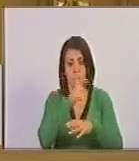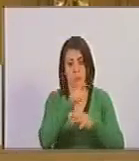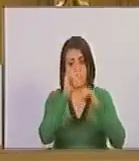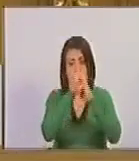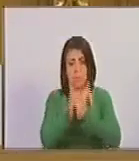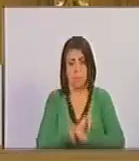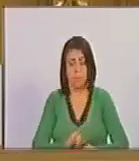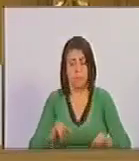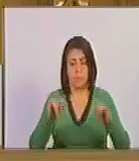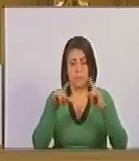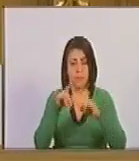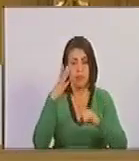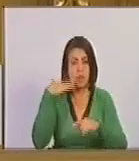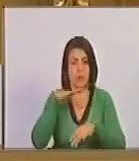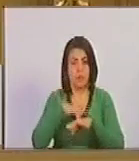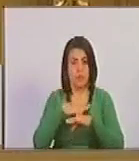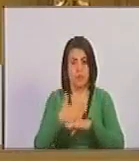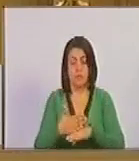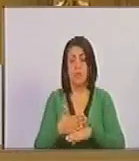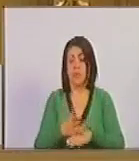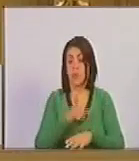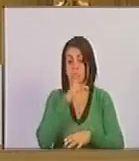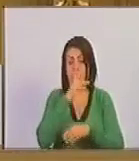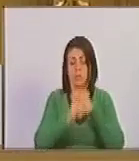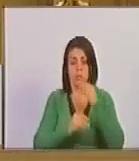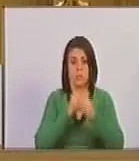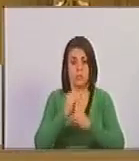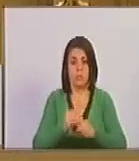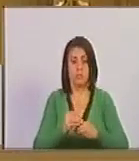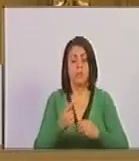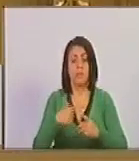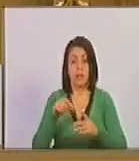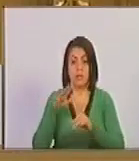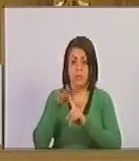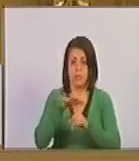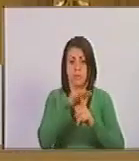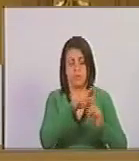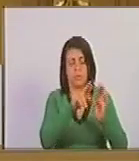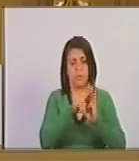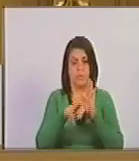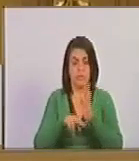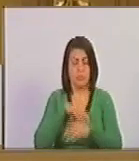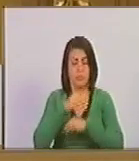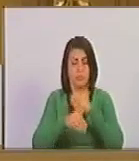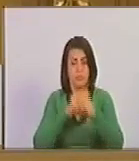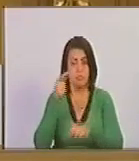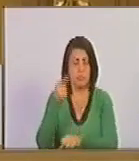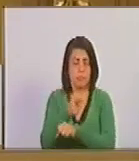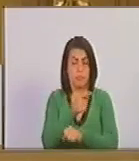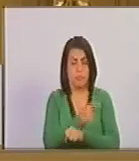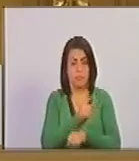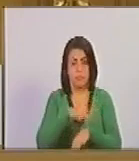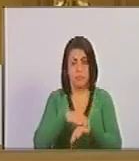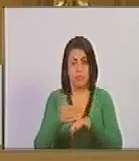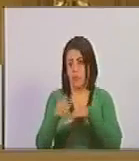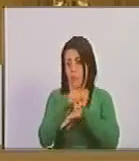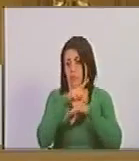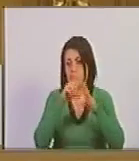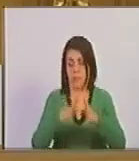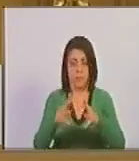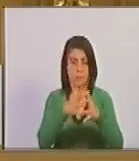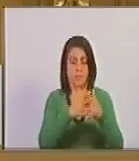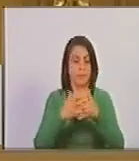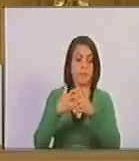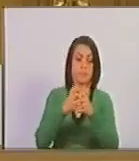independiente, a pesar de las criminales medidas coercitivas o electorales impuestas por el gobierno de